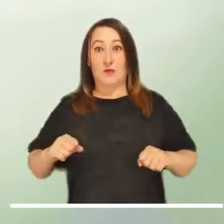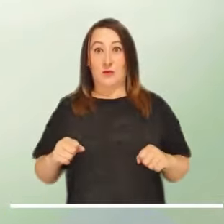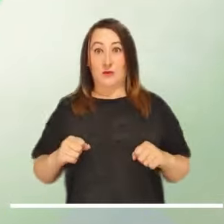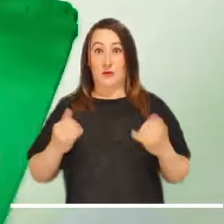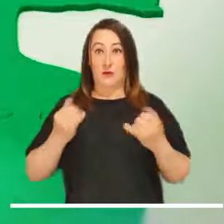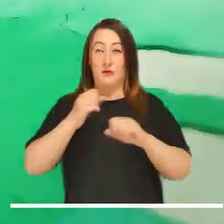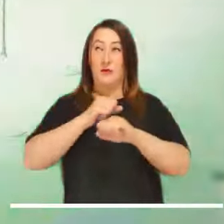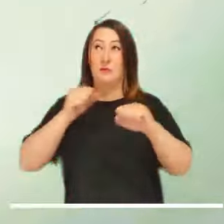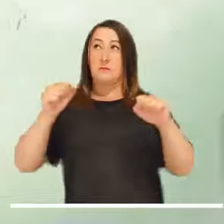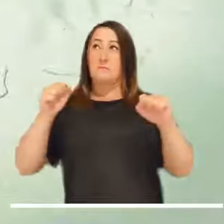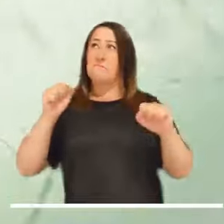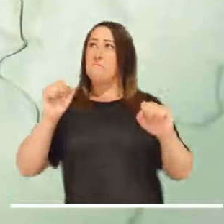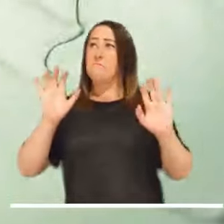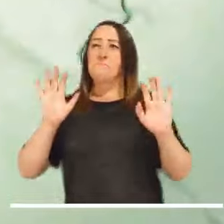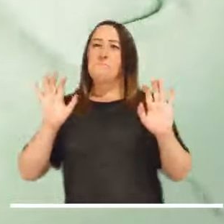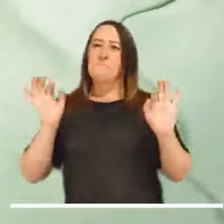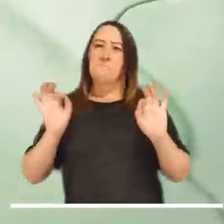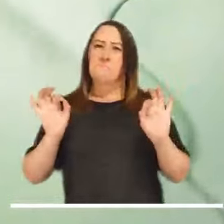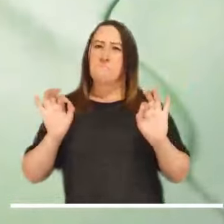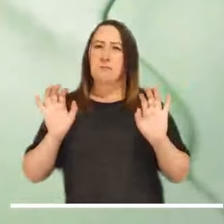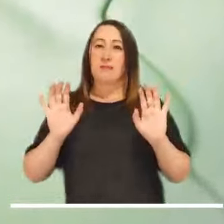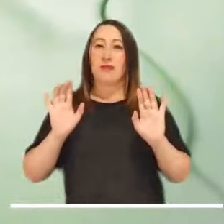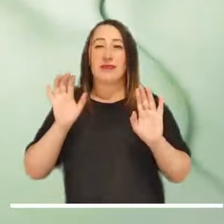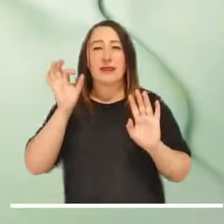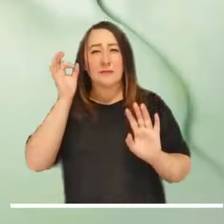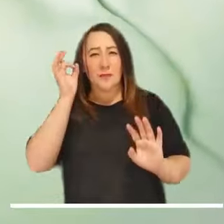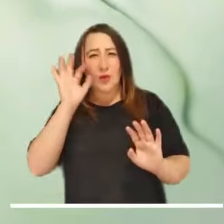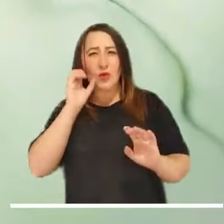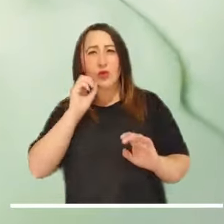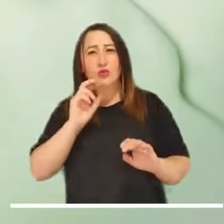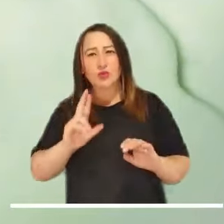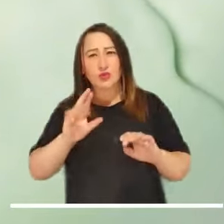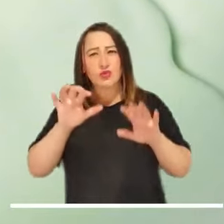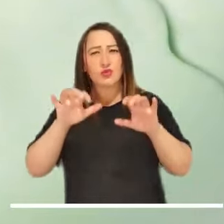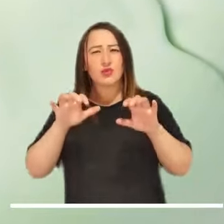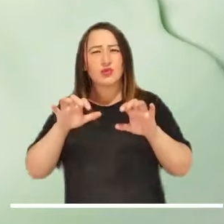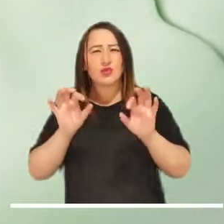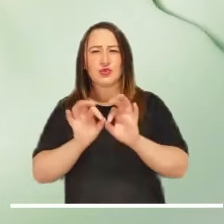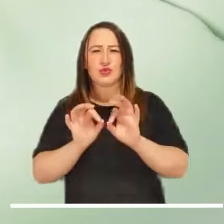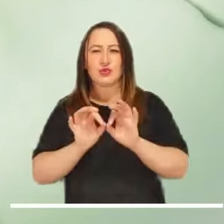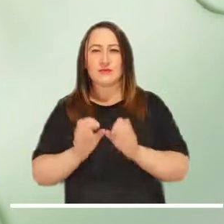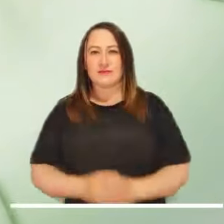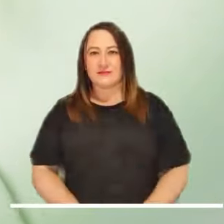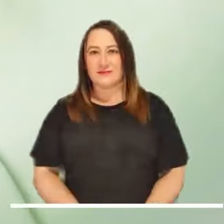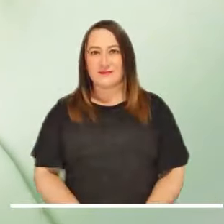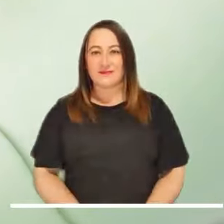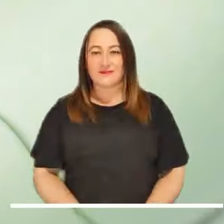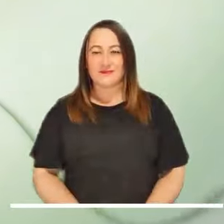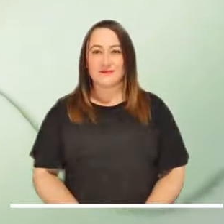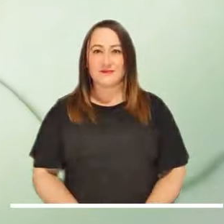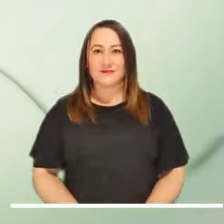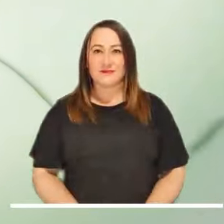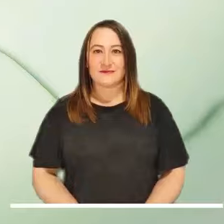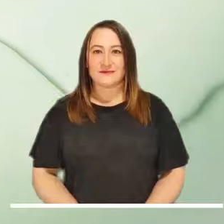En la capital se pronostica una mañana tranquila, pero con posibles lloviznas en el sur de la ciudad.